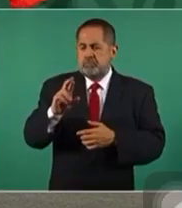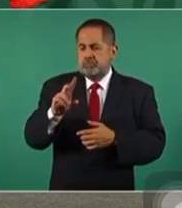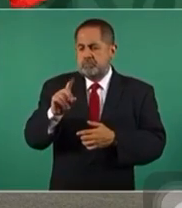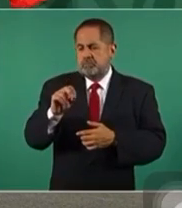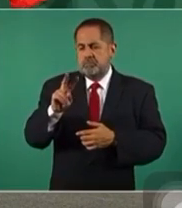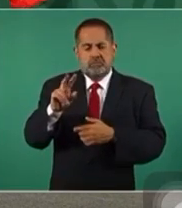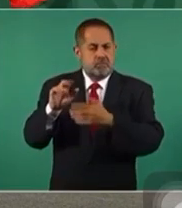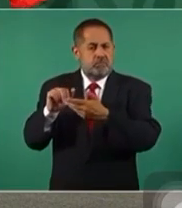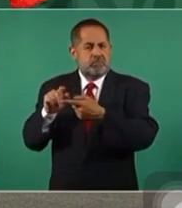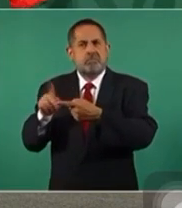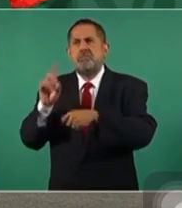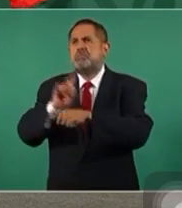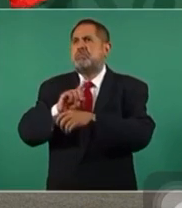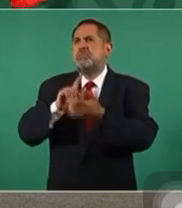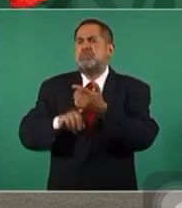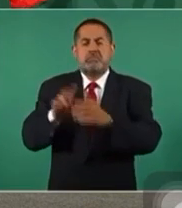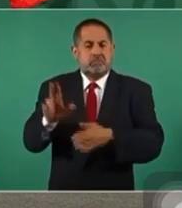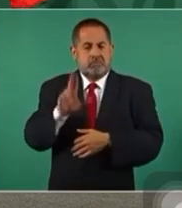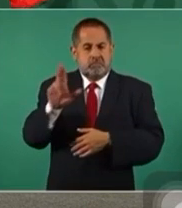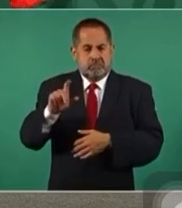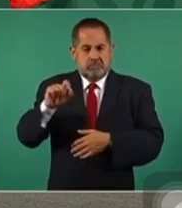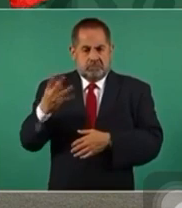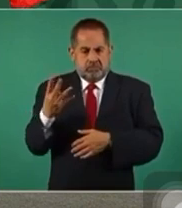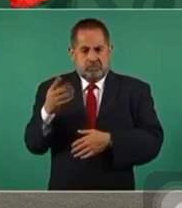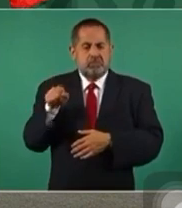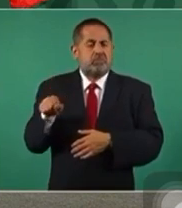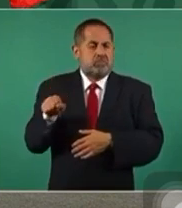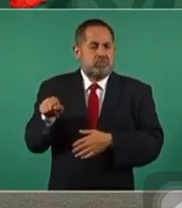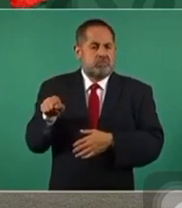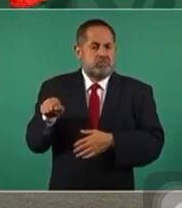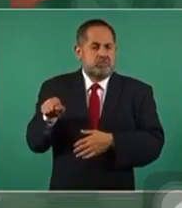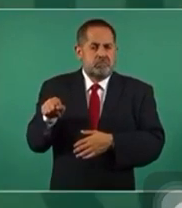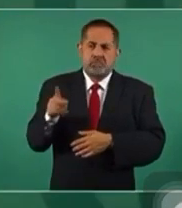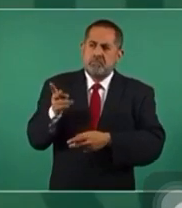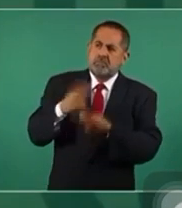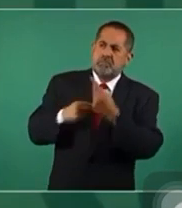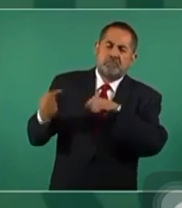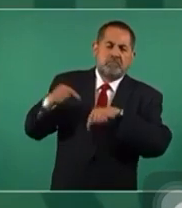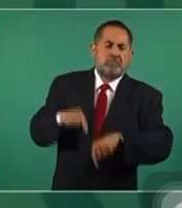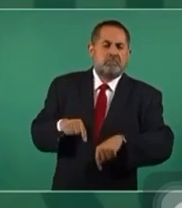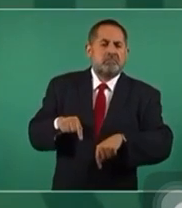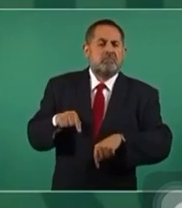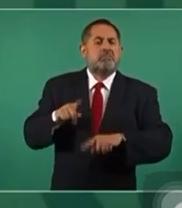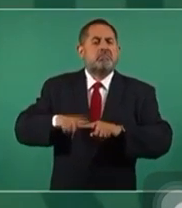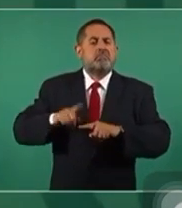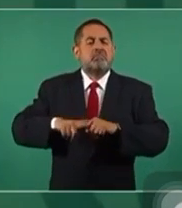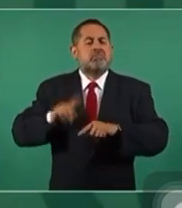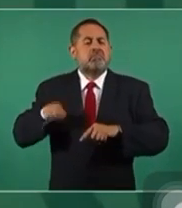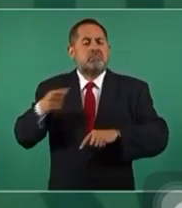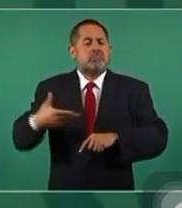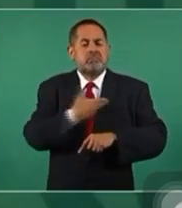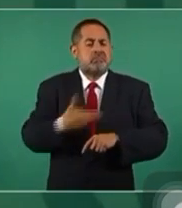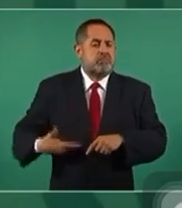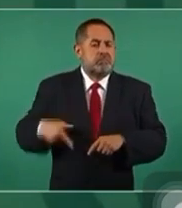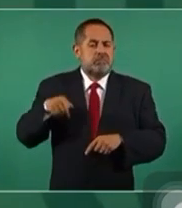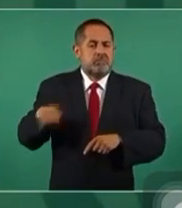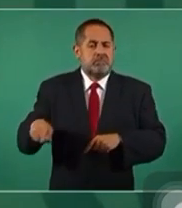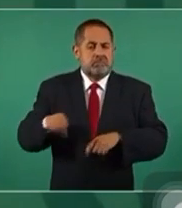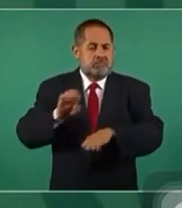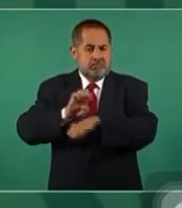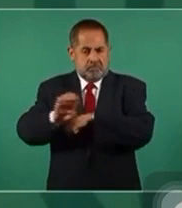que es para el día martes 24. Viene el presidente de